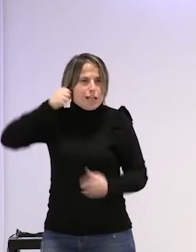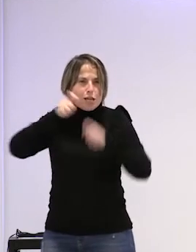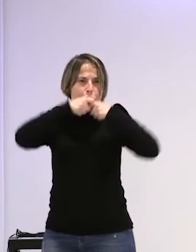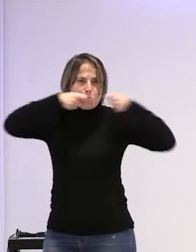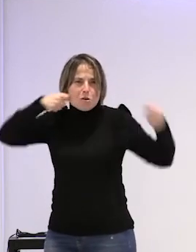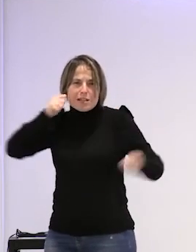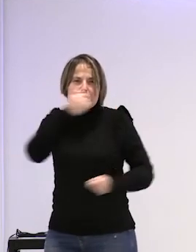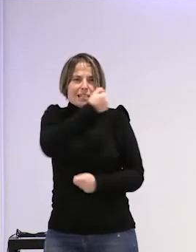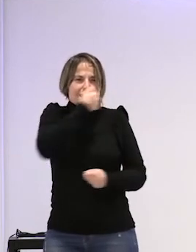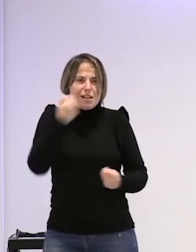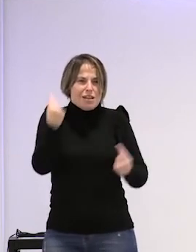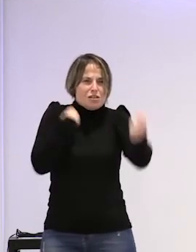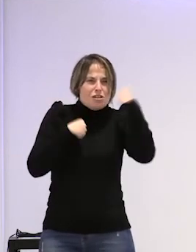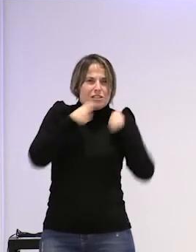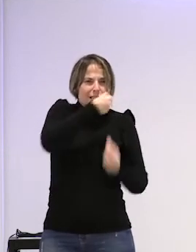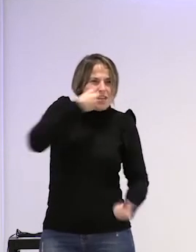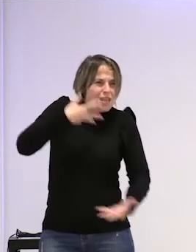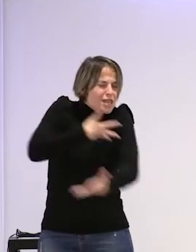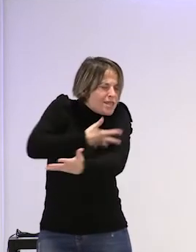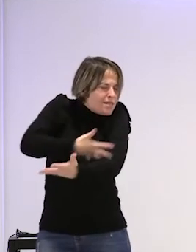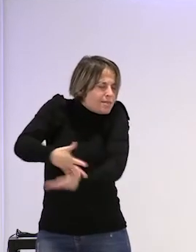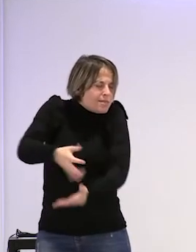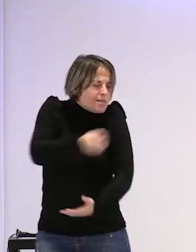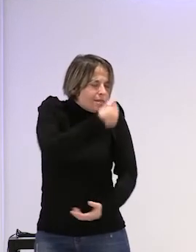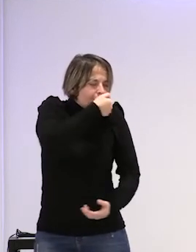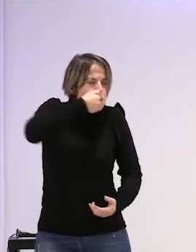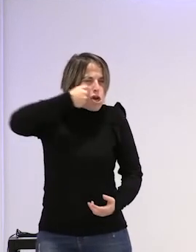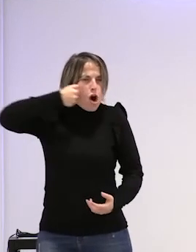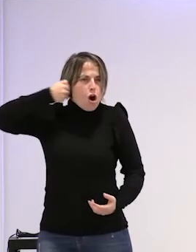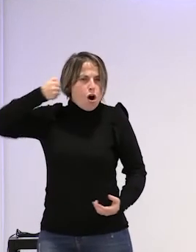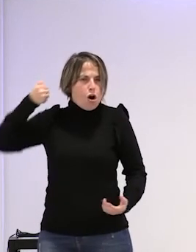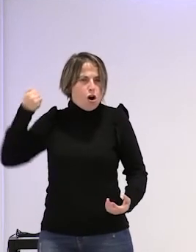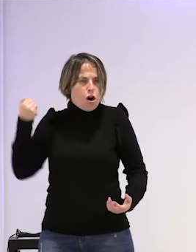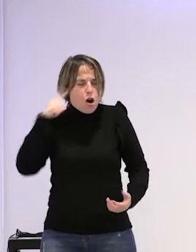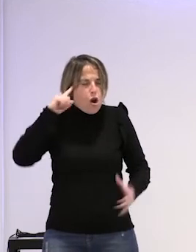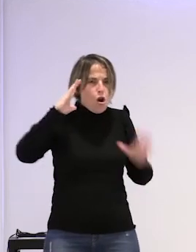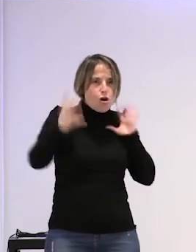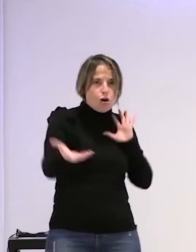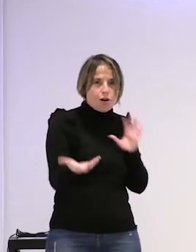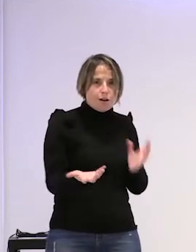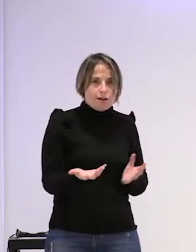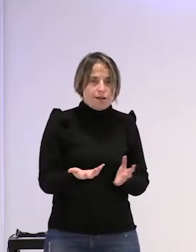silencio que pudre silencio de sangre silencio de loca